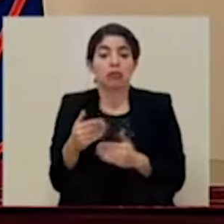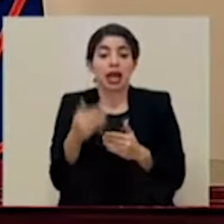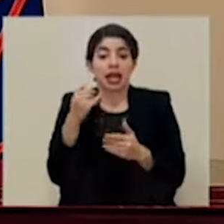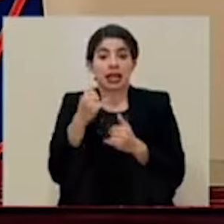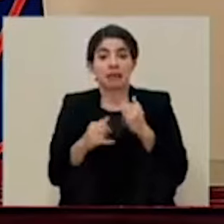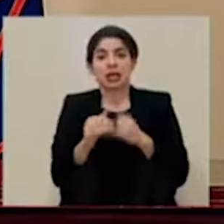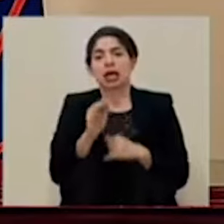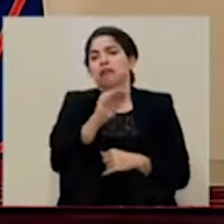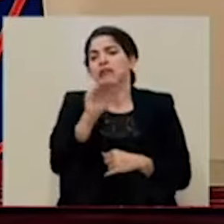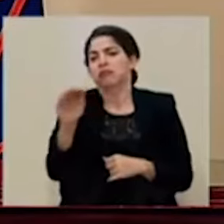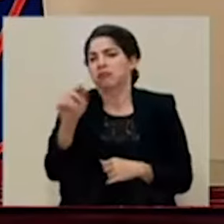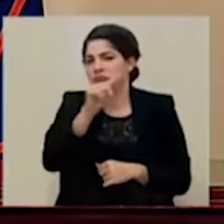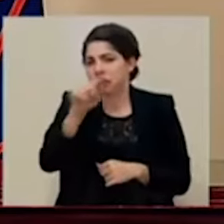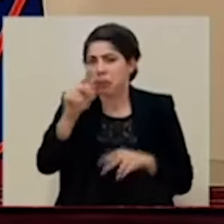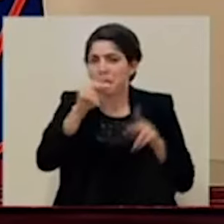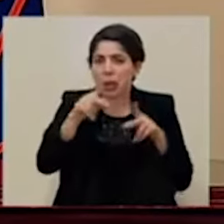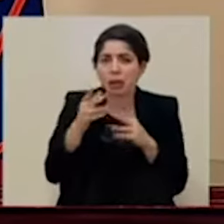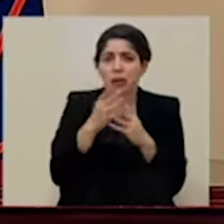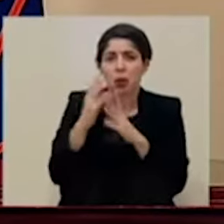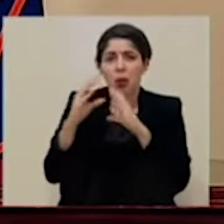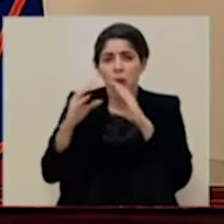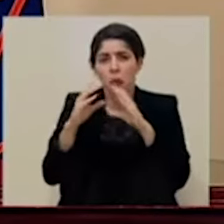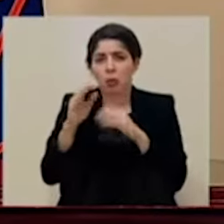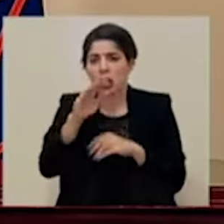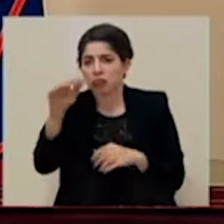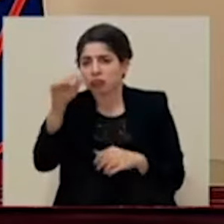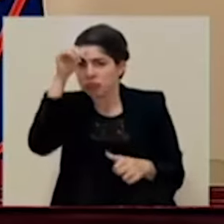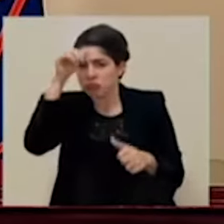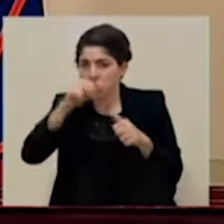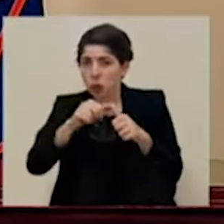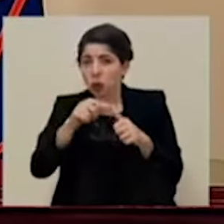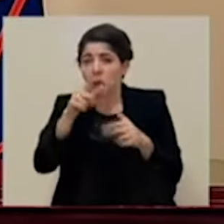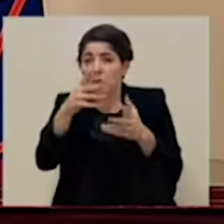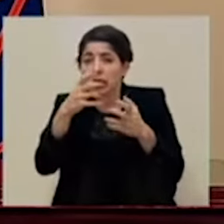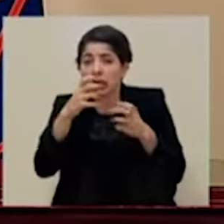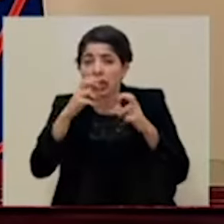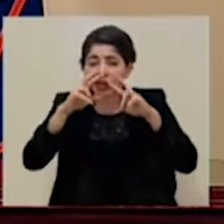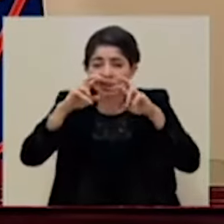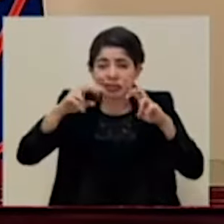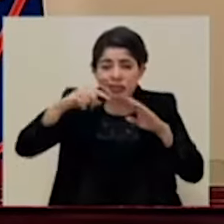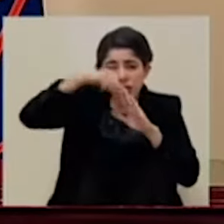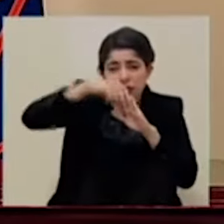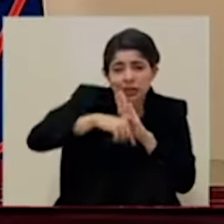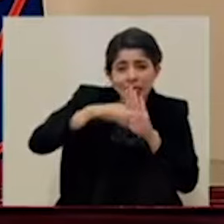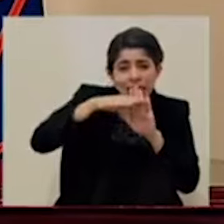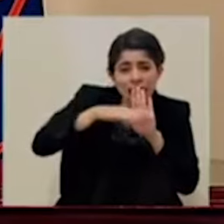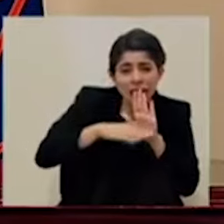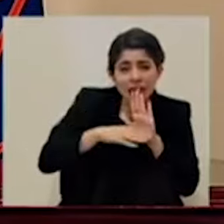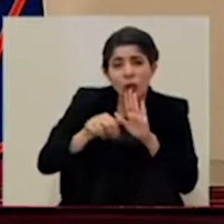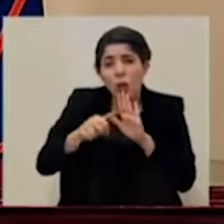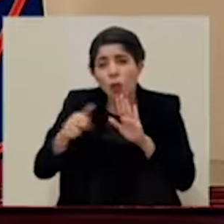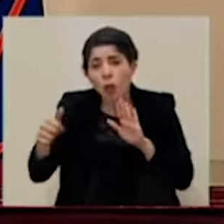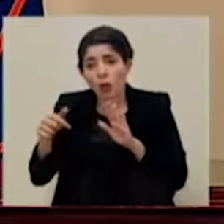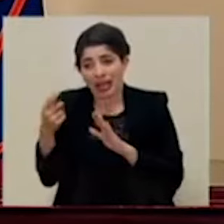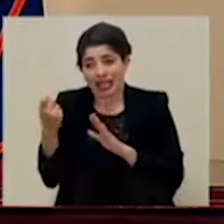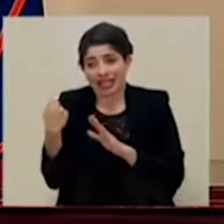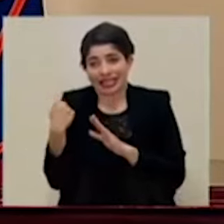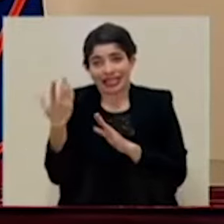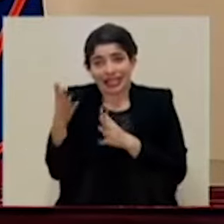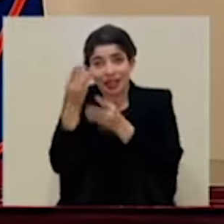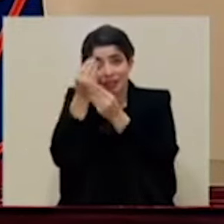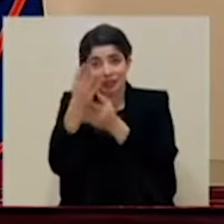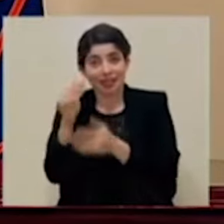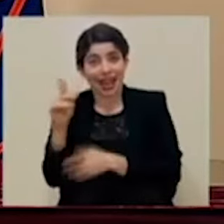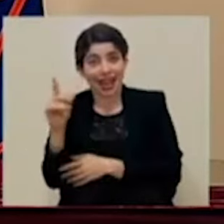recordarles a la población en los medios de comunicación, que para repasar estas medidas y otras que acaba de anunciar don